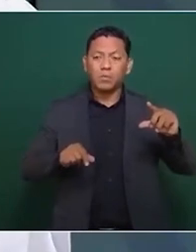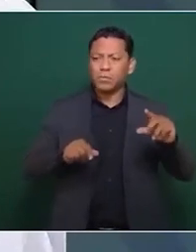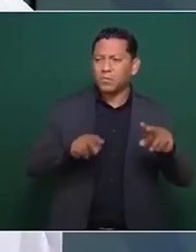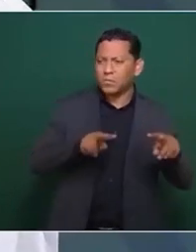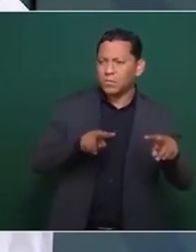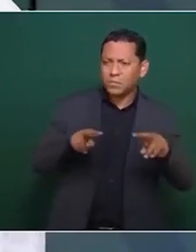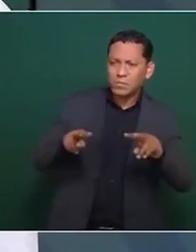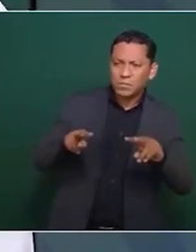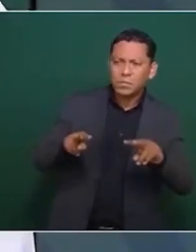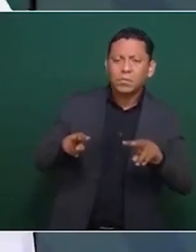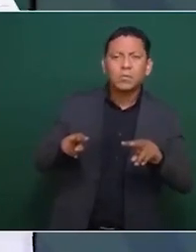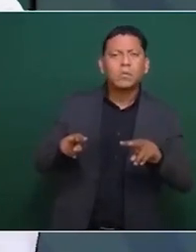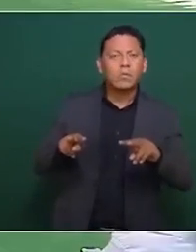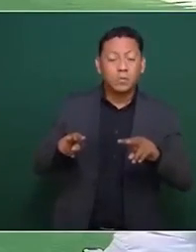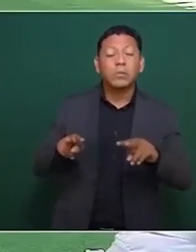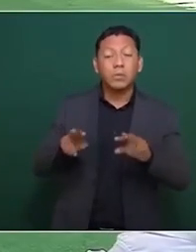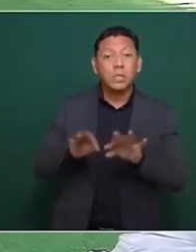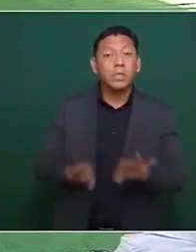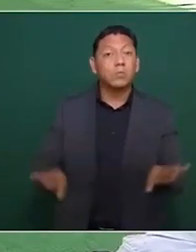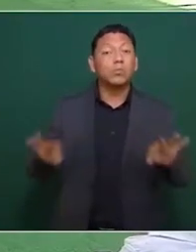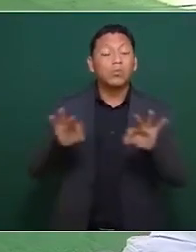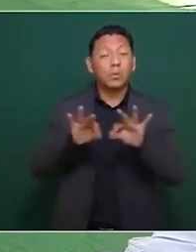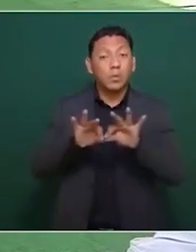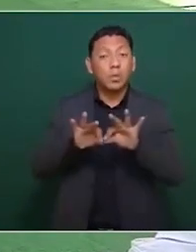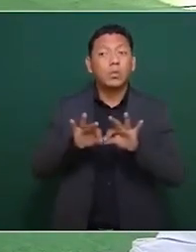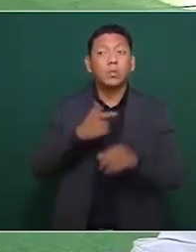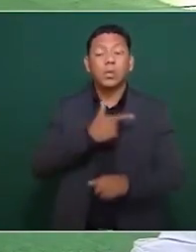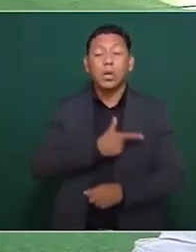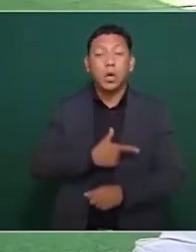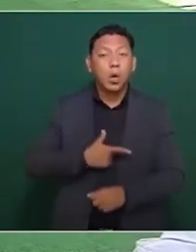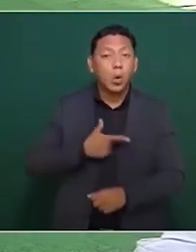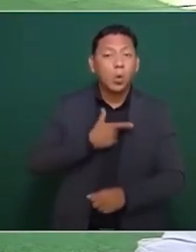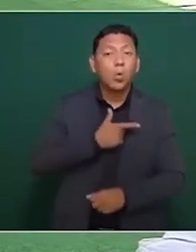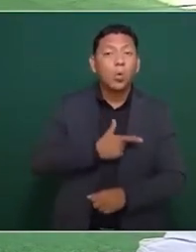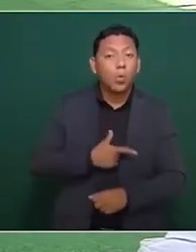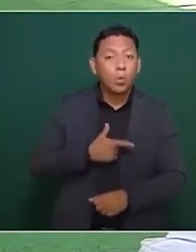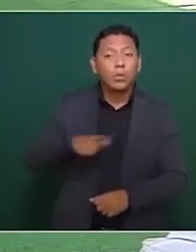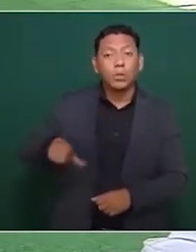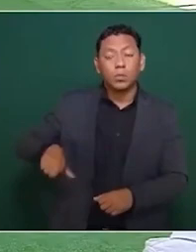les importa mucho que haya unidad